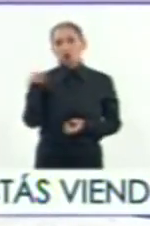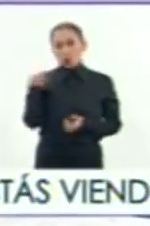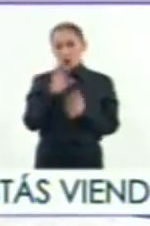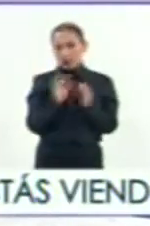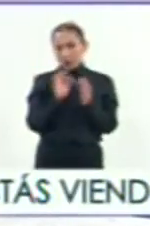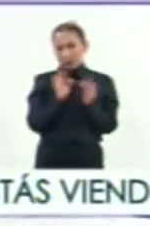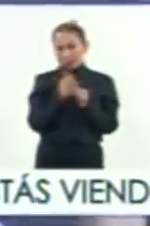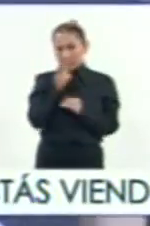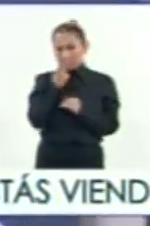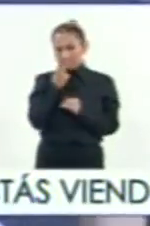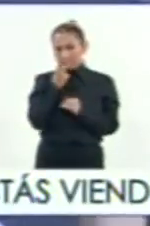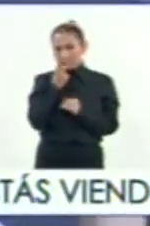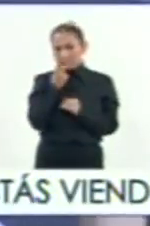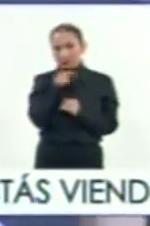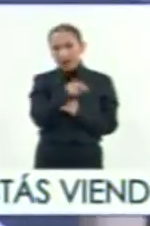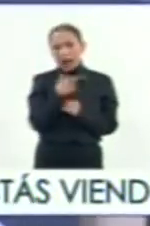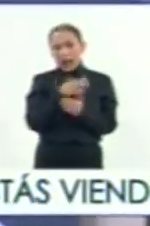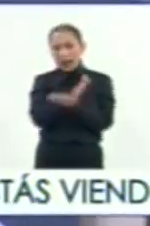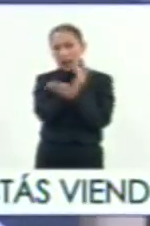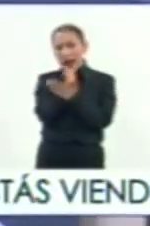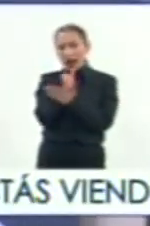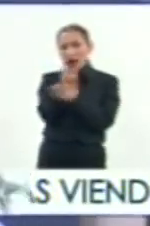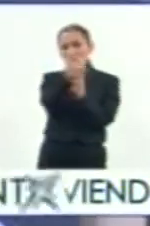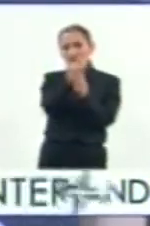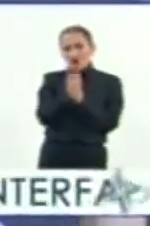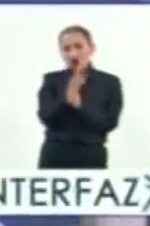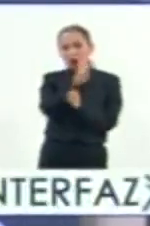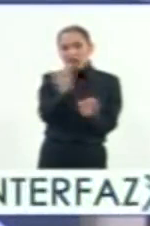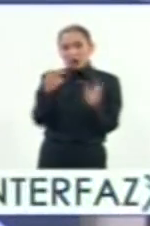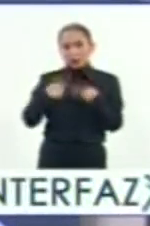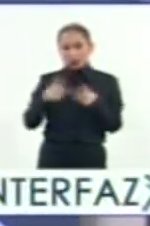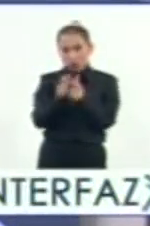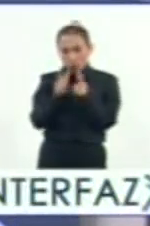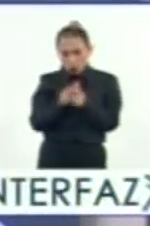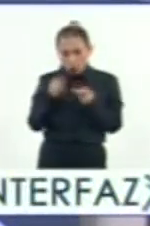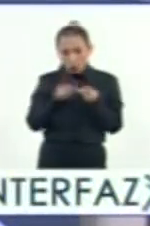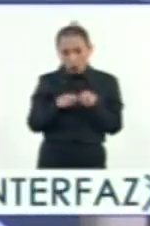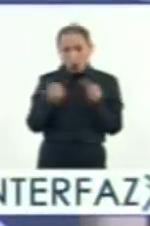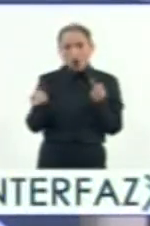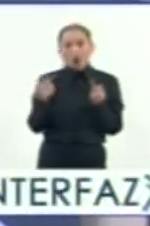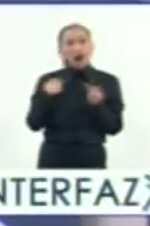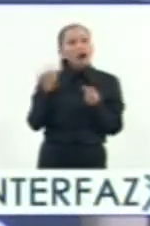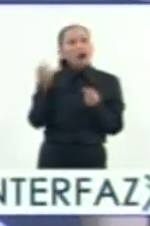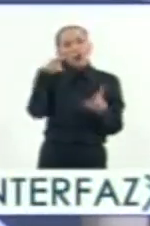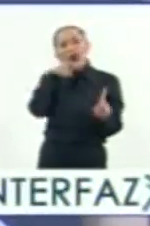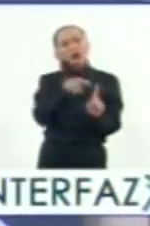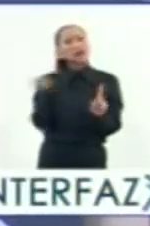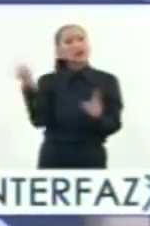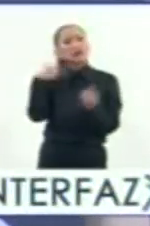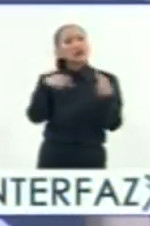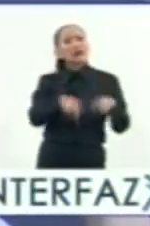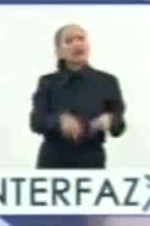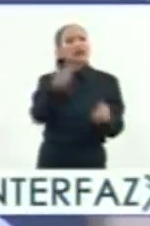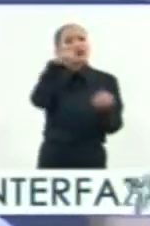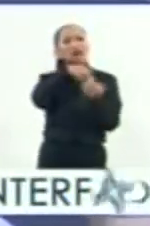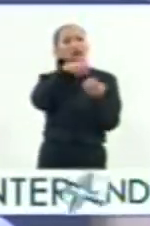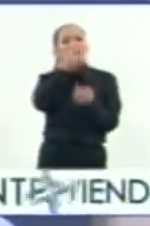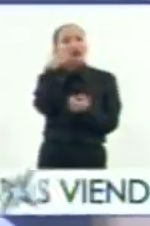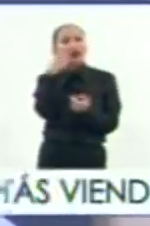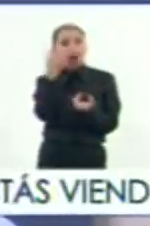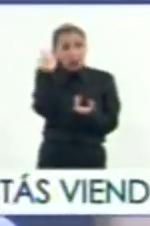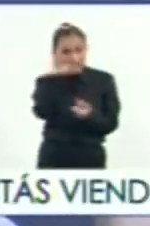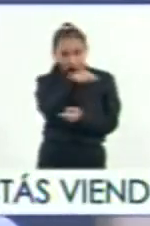Estabas diciendo que él entró con artillería, 900 personas, etc. ¿Cuál era el objetivo central en ese momento de Hernán Cortés?